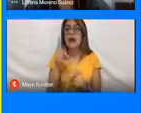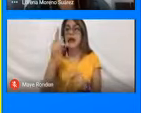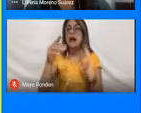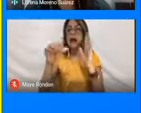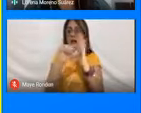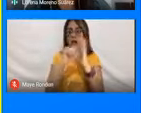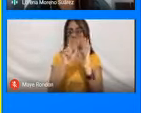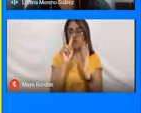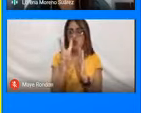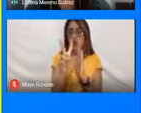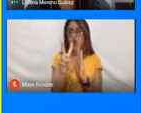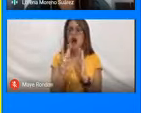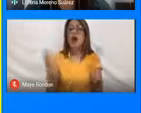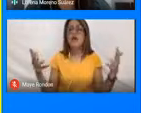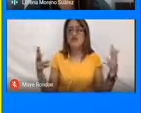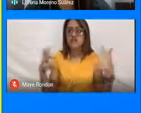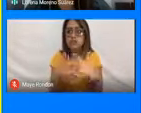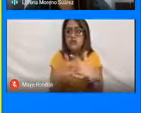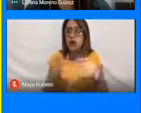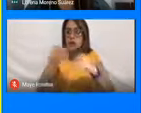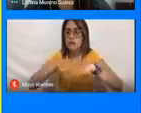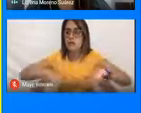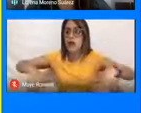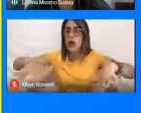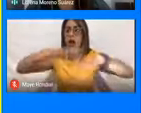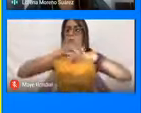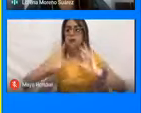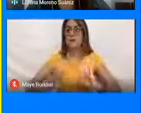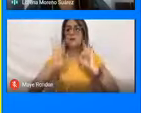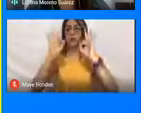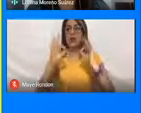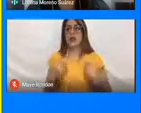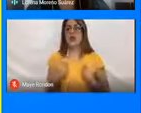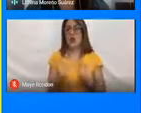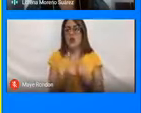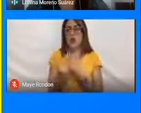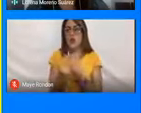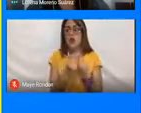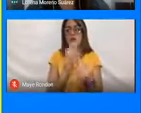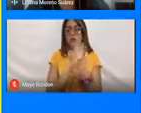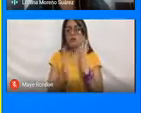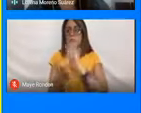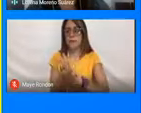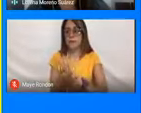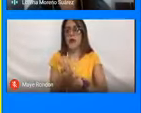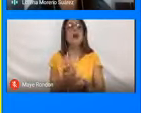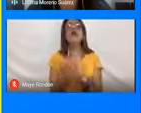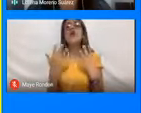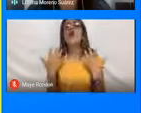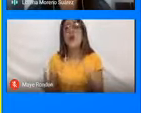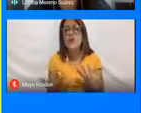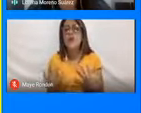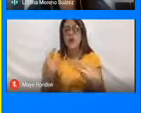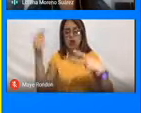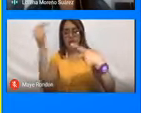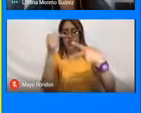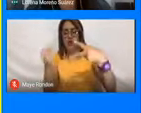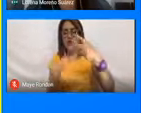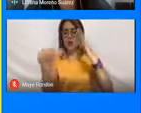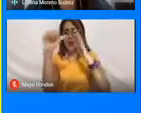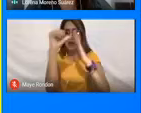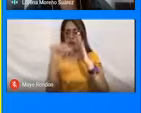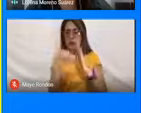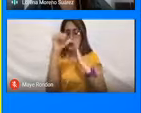mantener la integridad territorial y la convivencia pacífica y el orden. Es decir, estos dos artículos